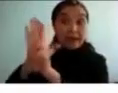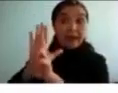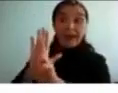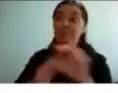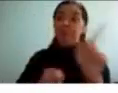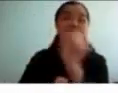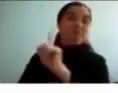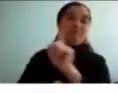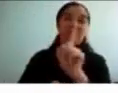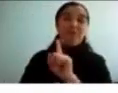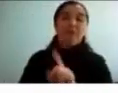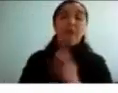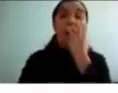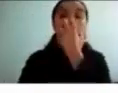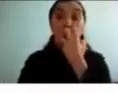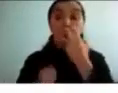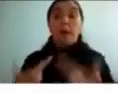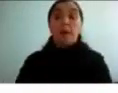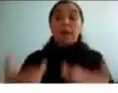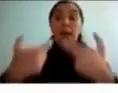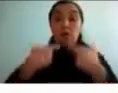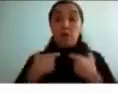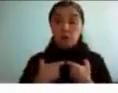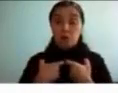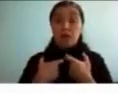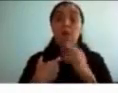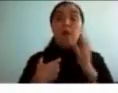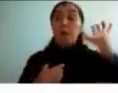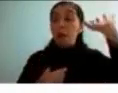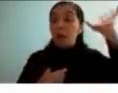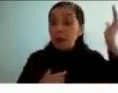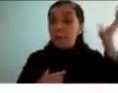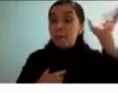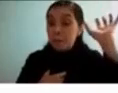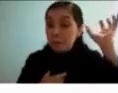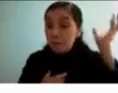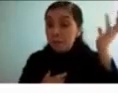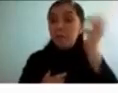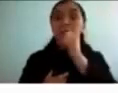y parecen más maduros como he dicho porque no tienen visión proyectiva